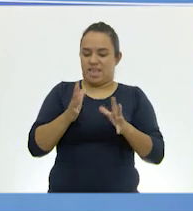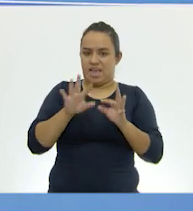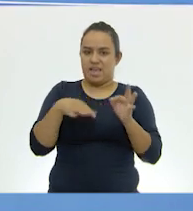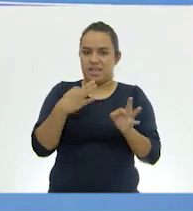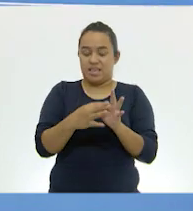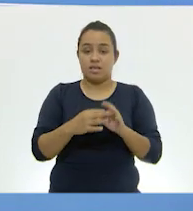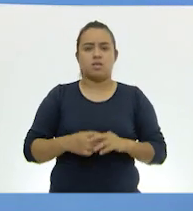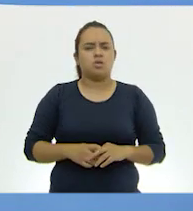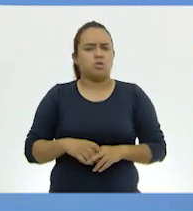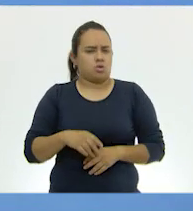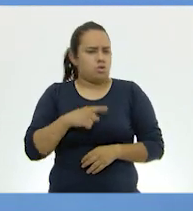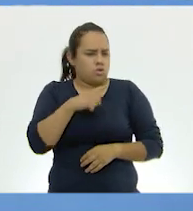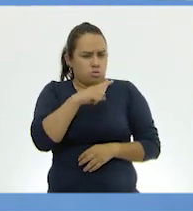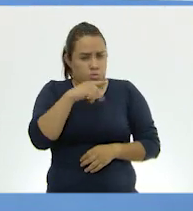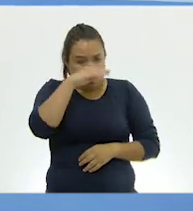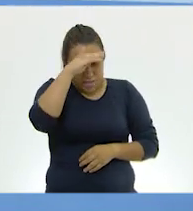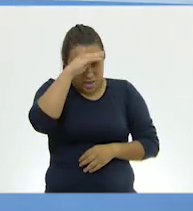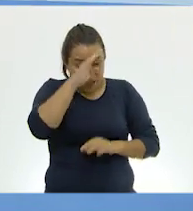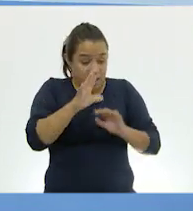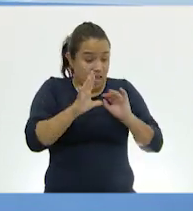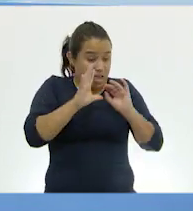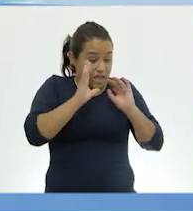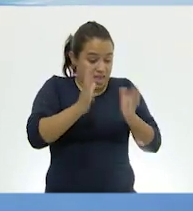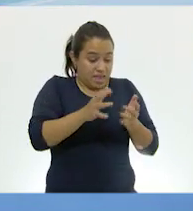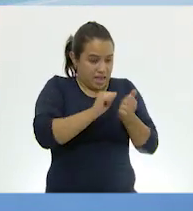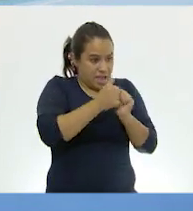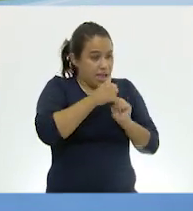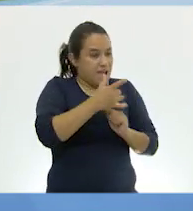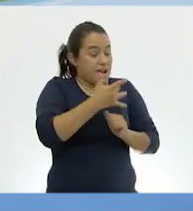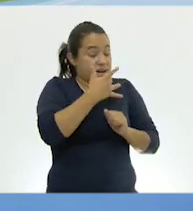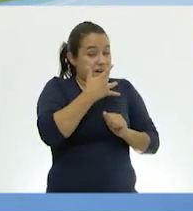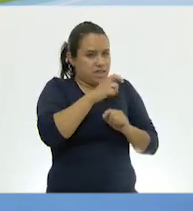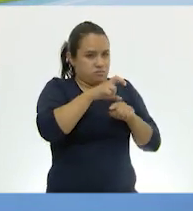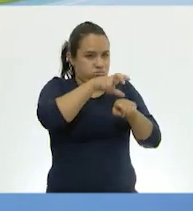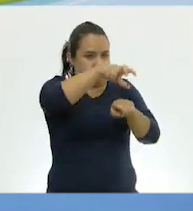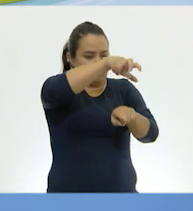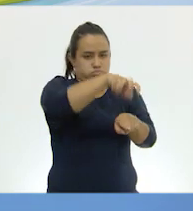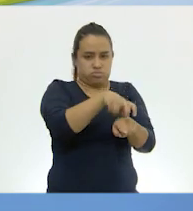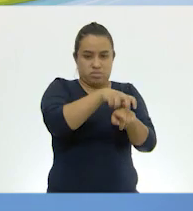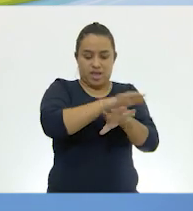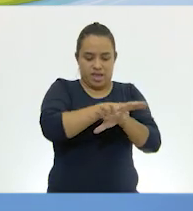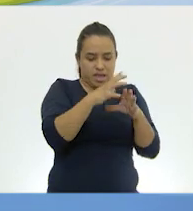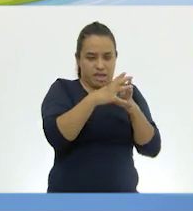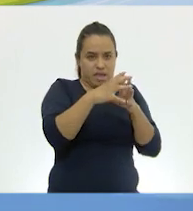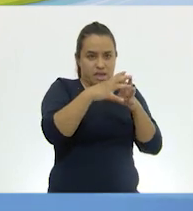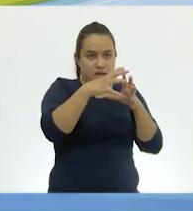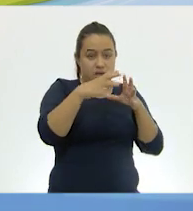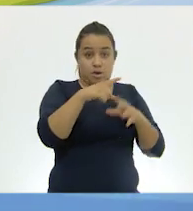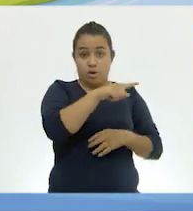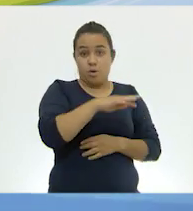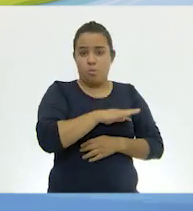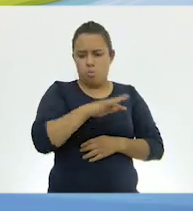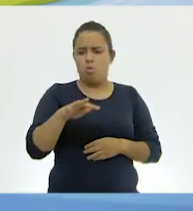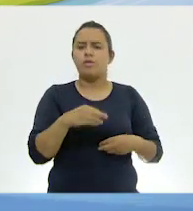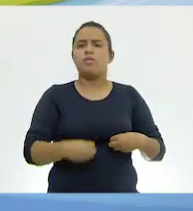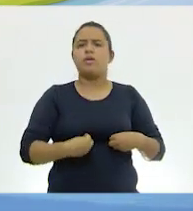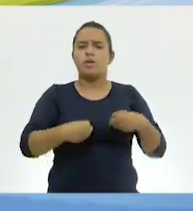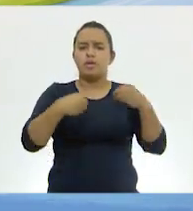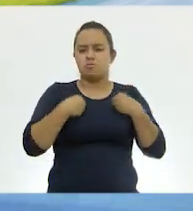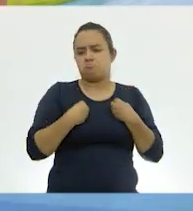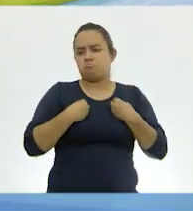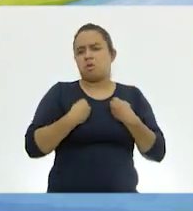crees que si ya está de esta manera nuestra rana, ha crecido lo suficiente y va a poder vivir en